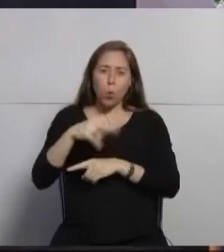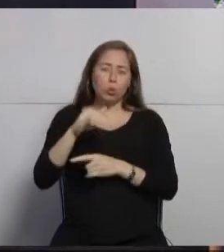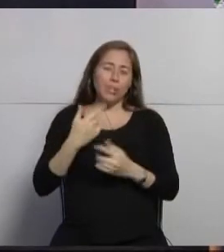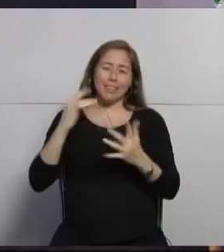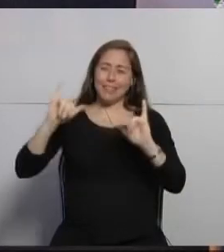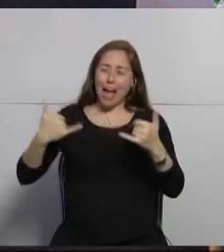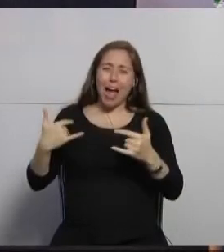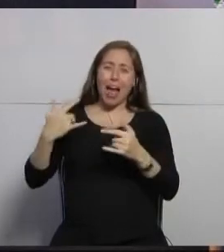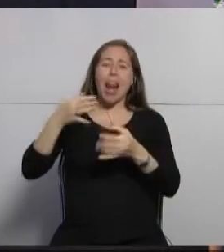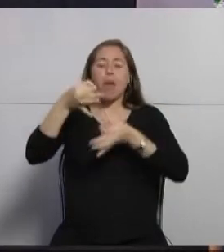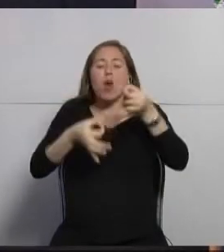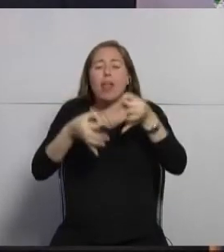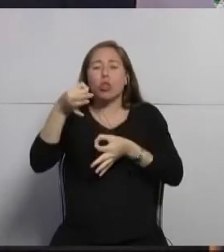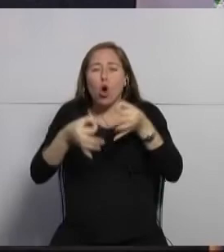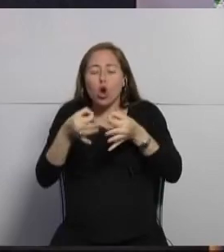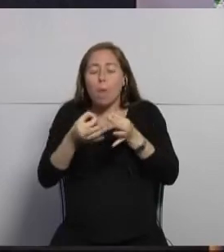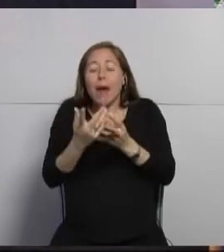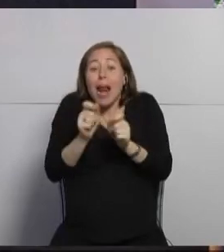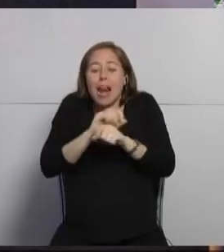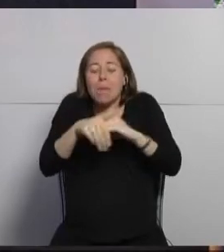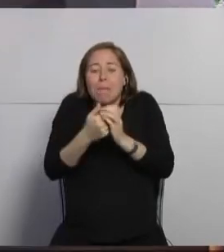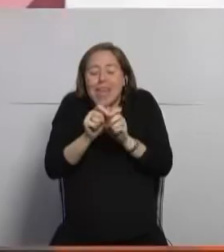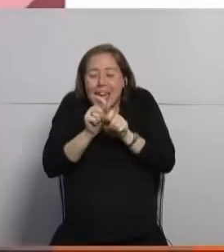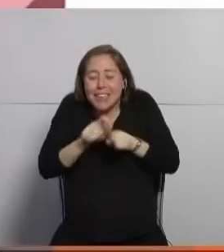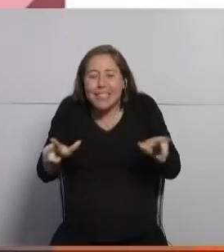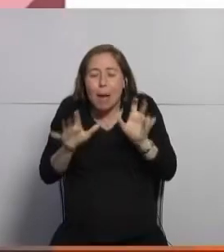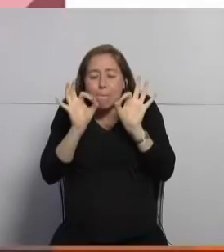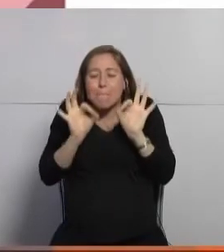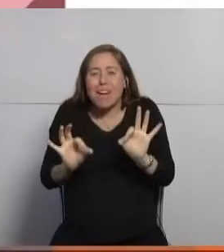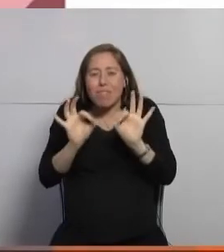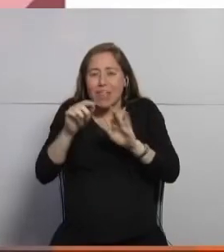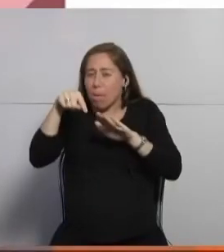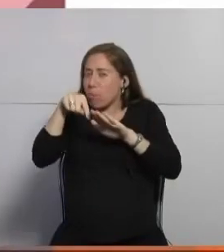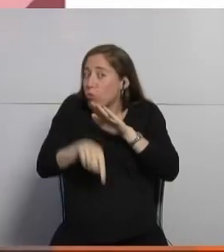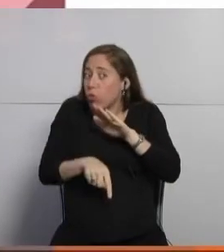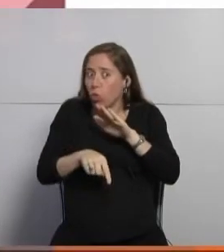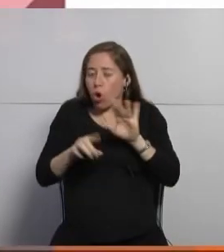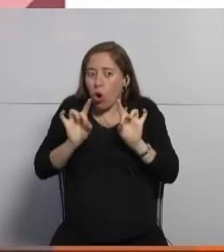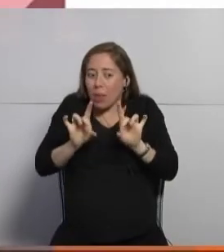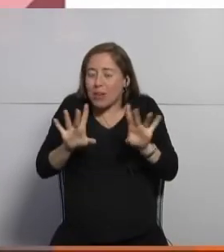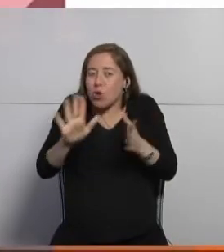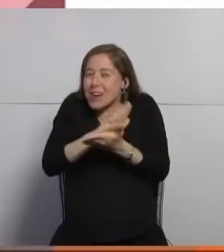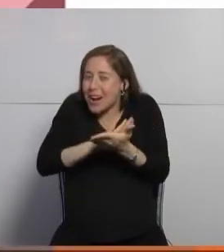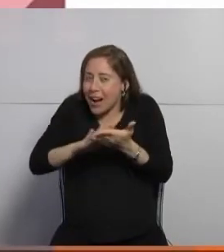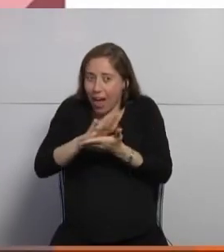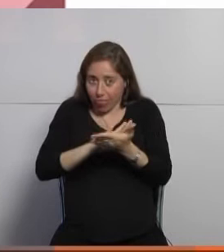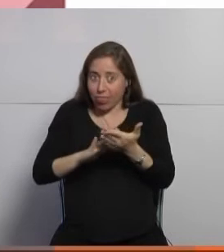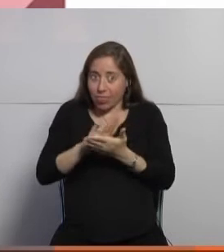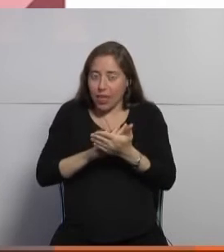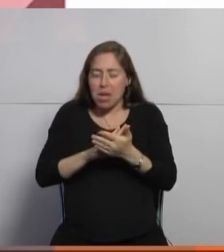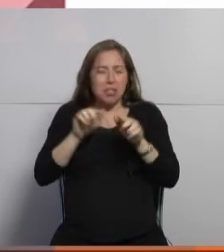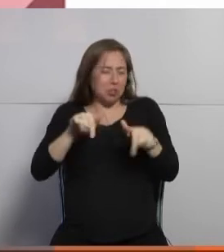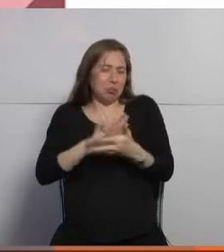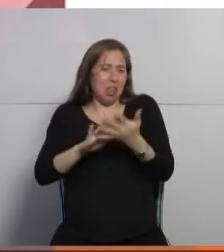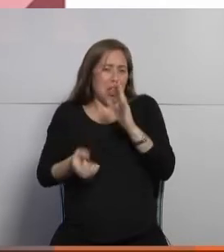laboratorios para la desinfección de sus productos y que en realidad no tiene nada